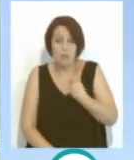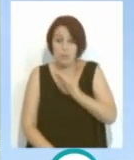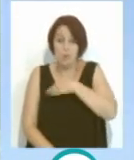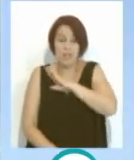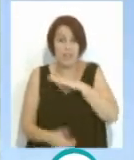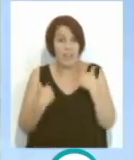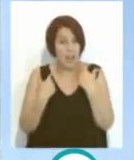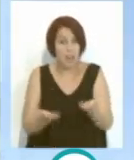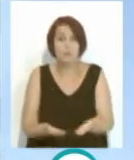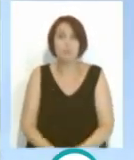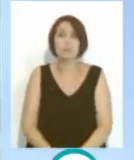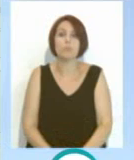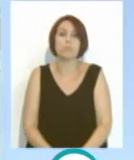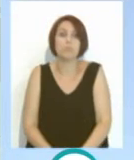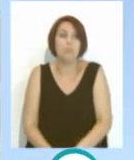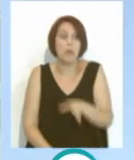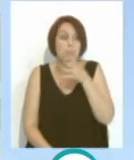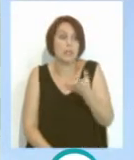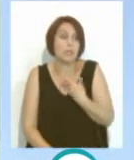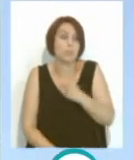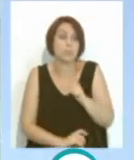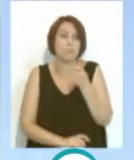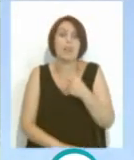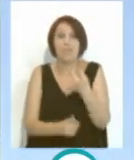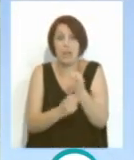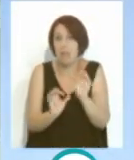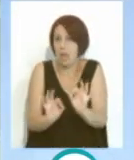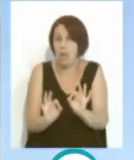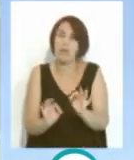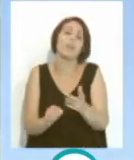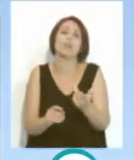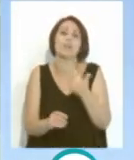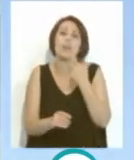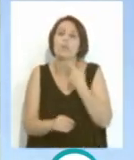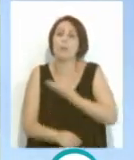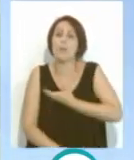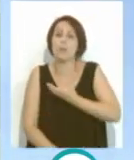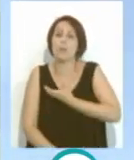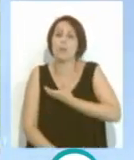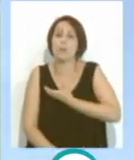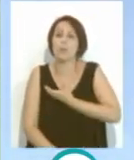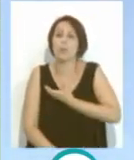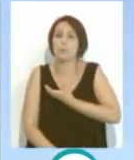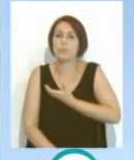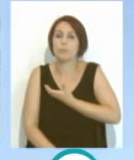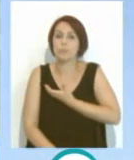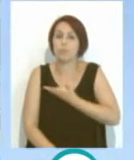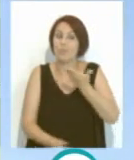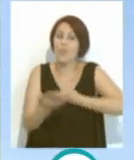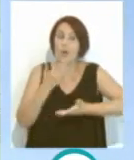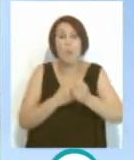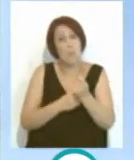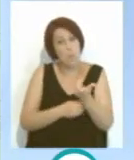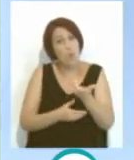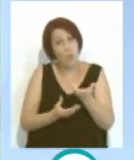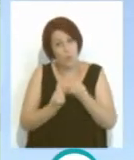y de momento estamos teniendo éxito, nos falta eso, es decir, el ayuntamiento colabora un poquito